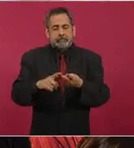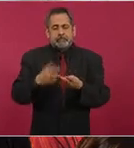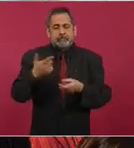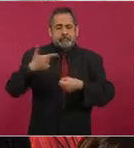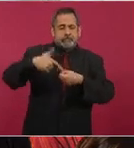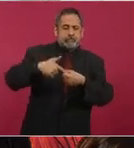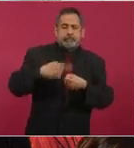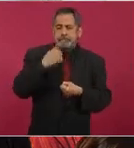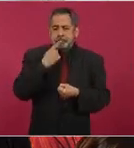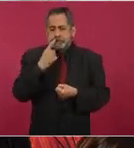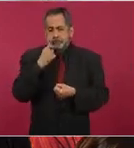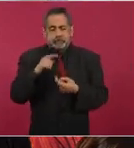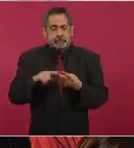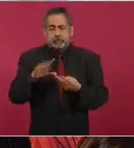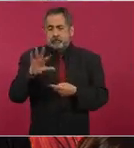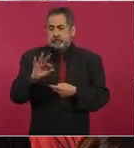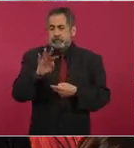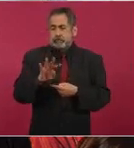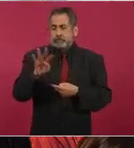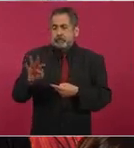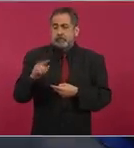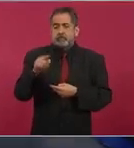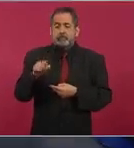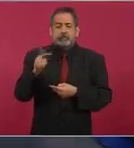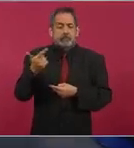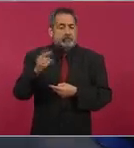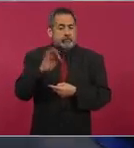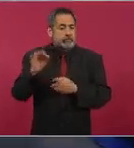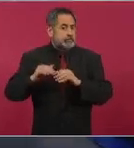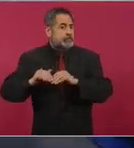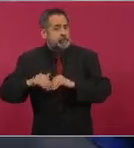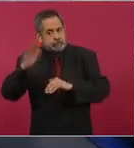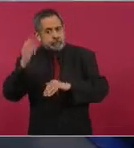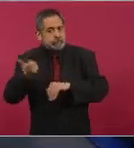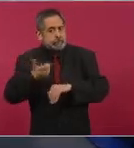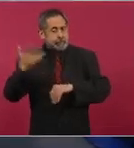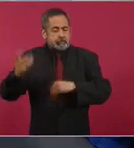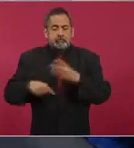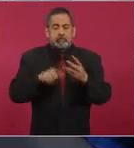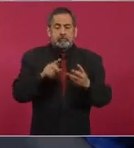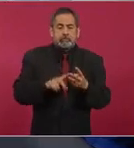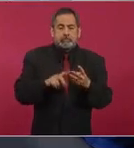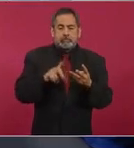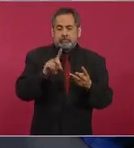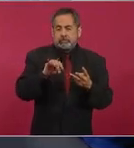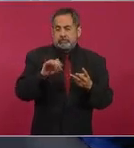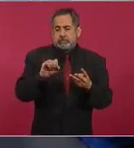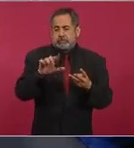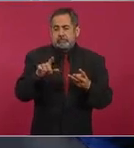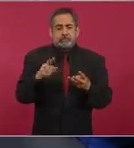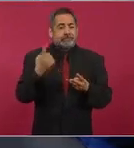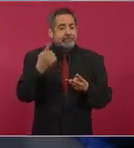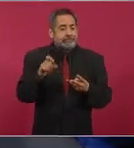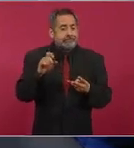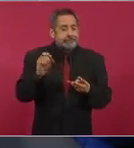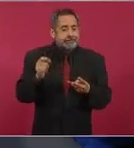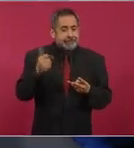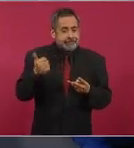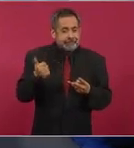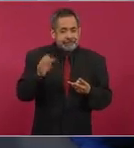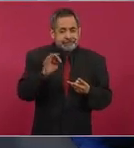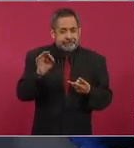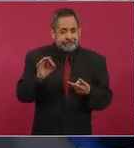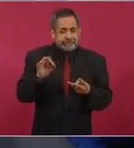subió el 44.7, el diésel el 106 por ciento,